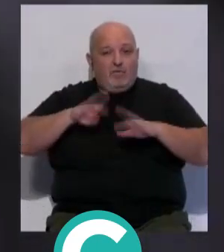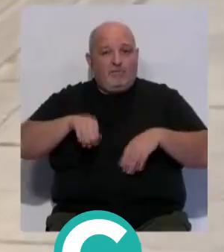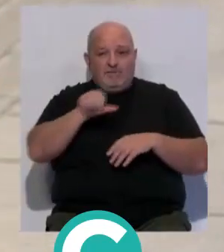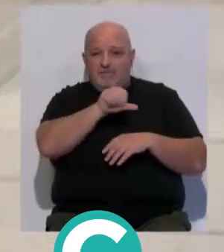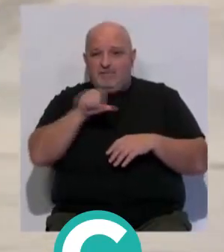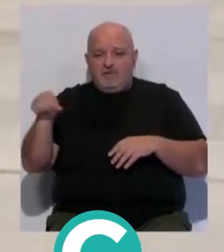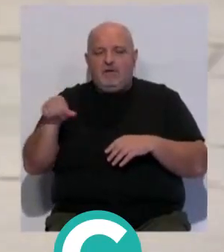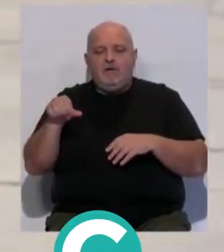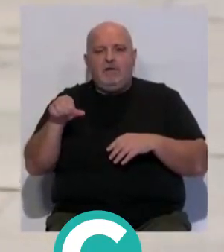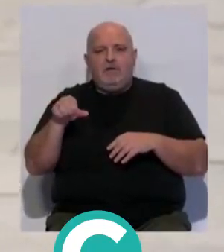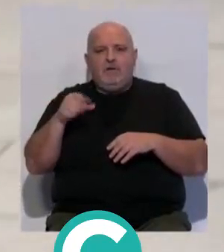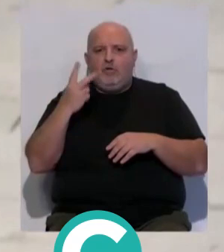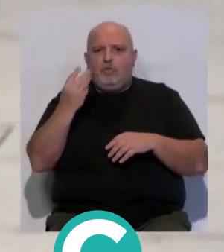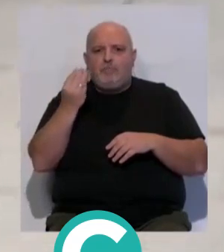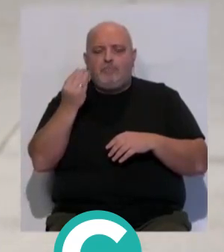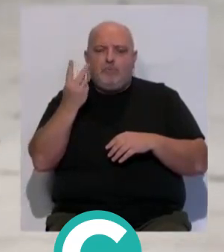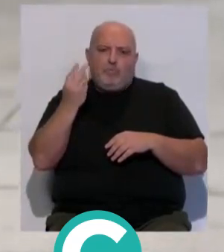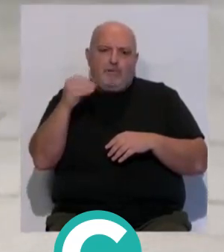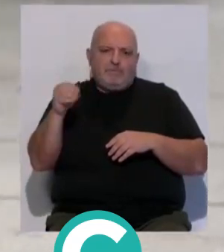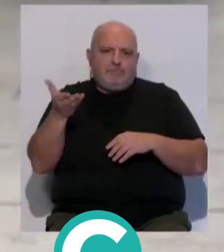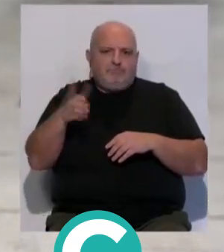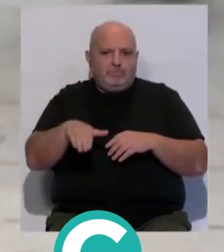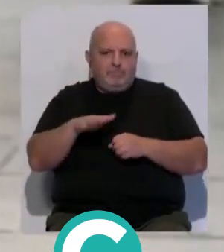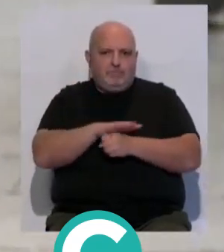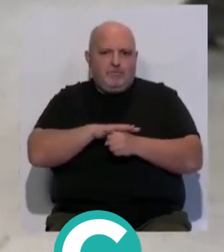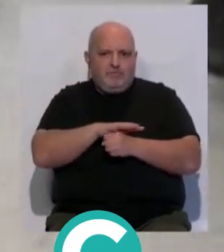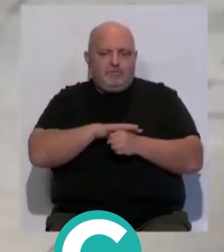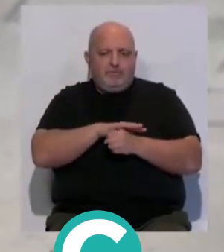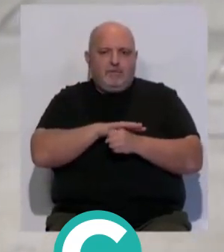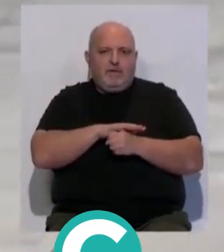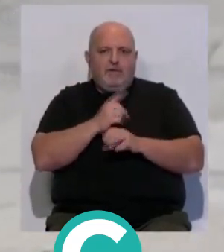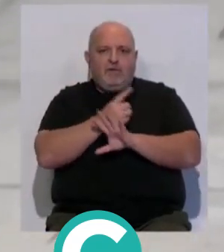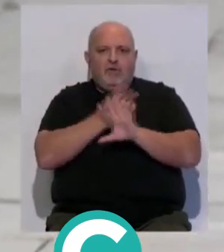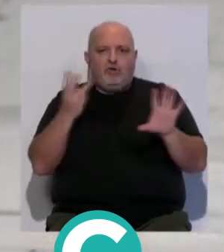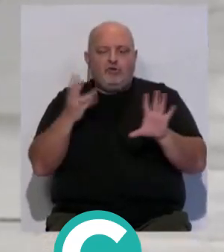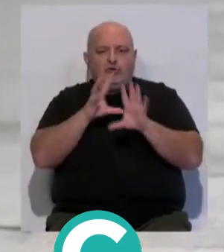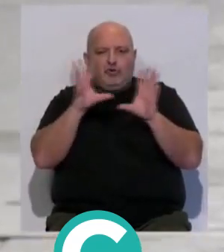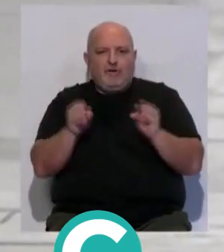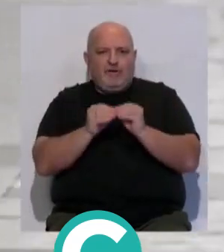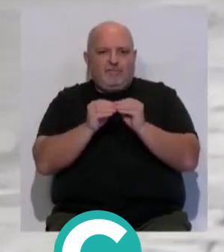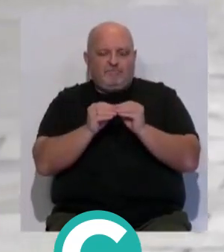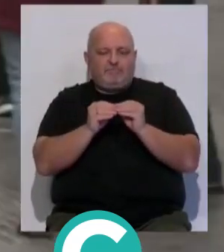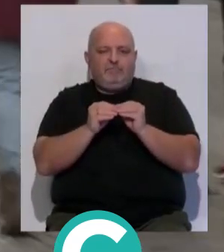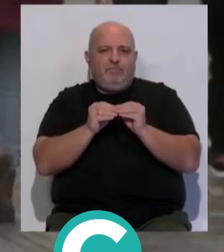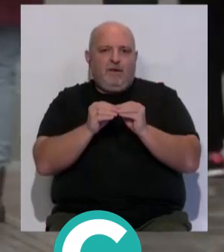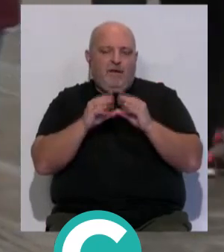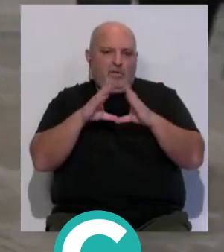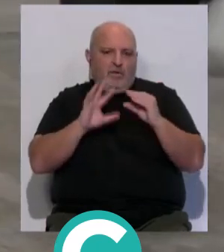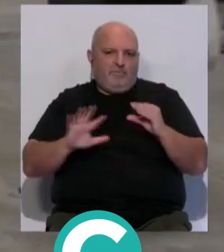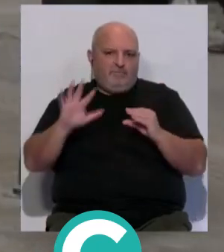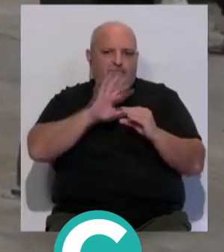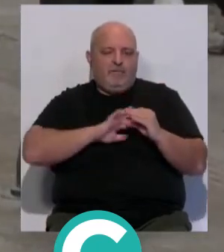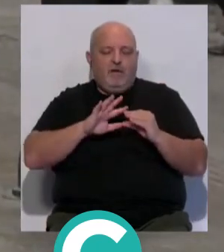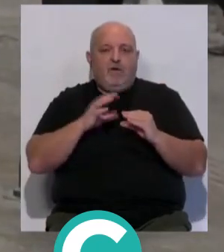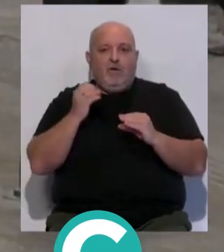semanas se han registrado dos nuevos fallecimientos en la provincia de los 18 que han contabilizado en toda Andalucía.